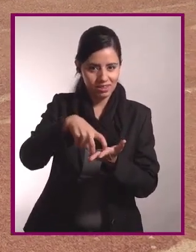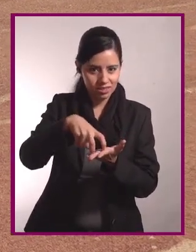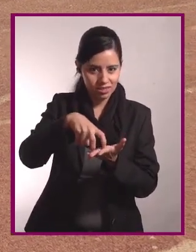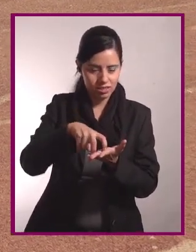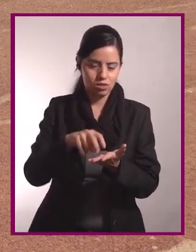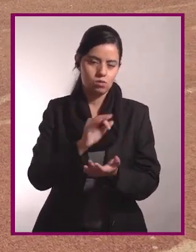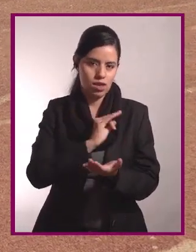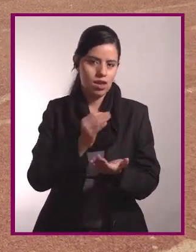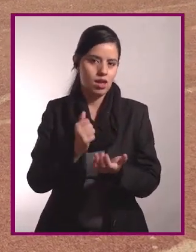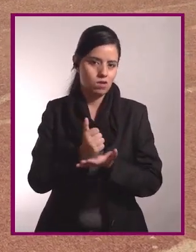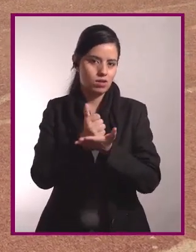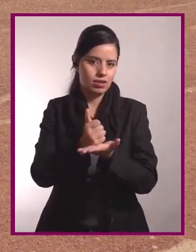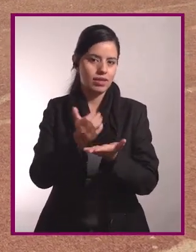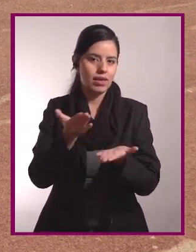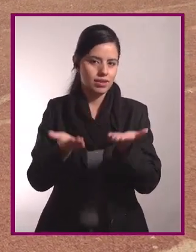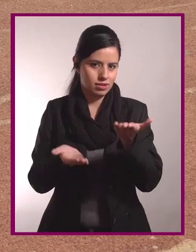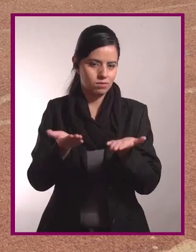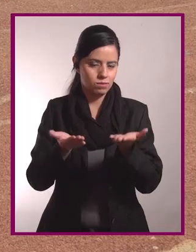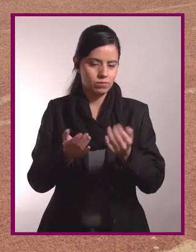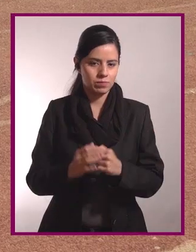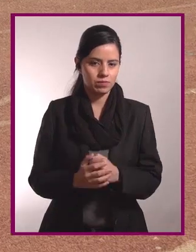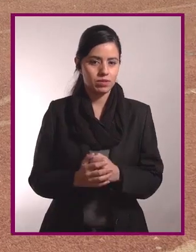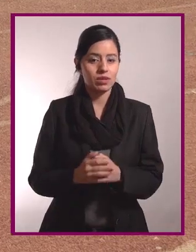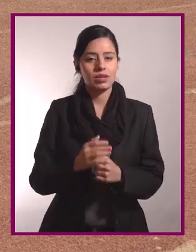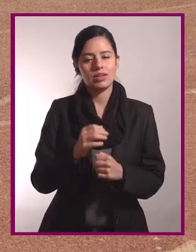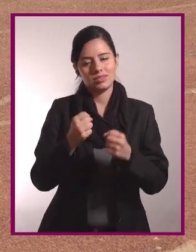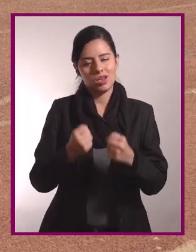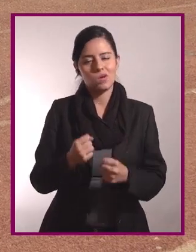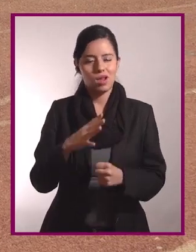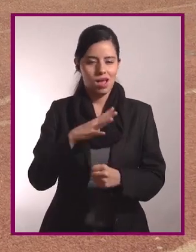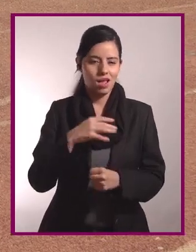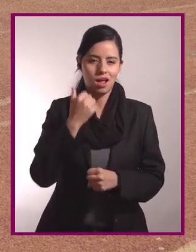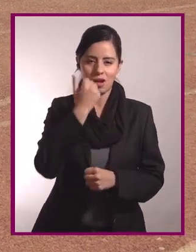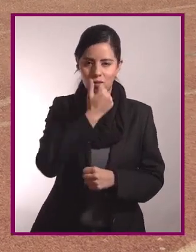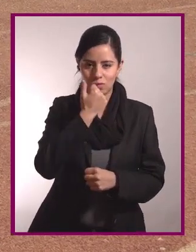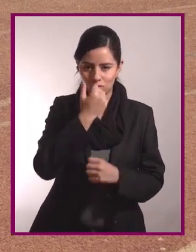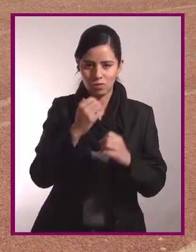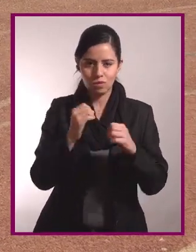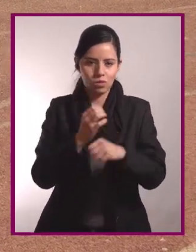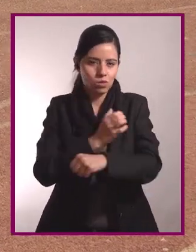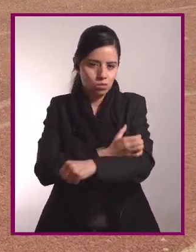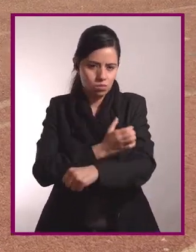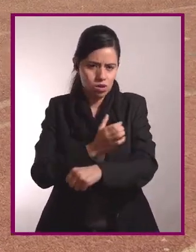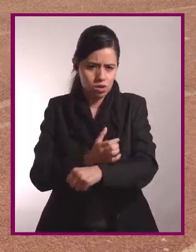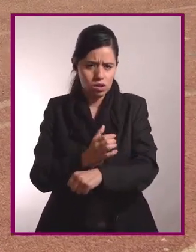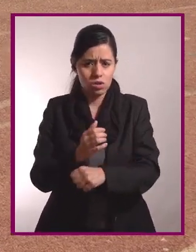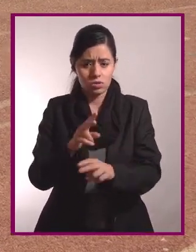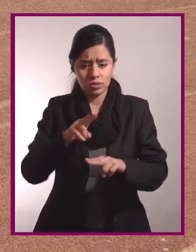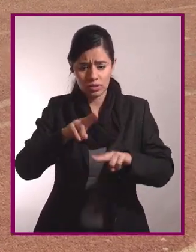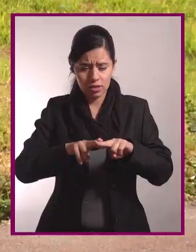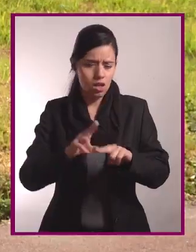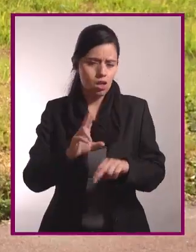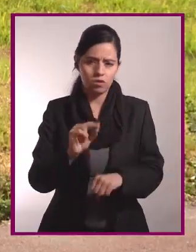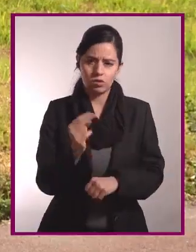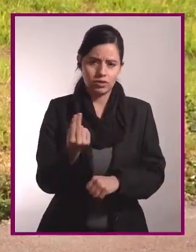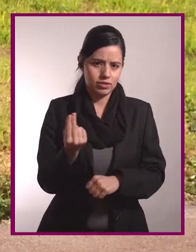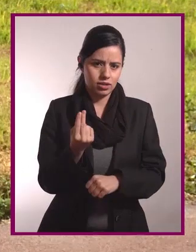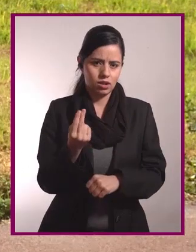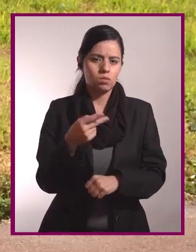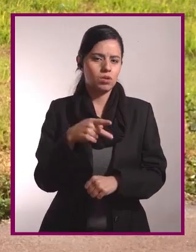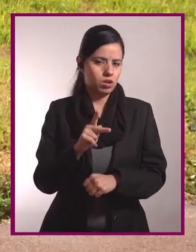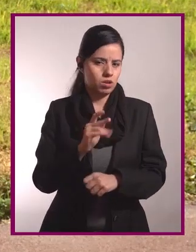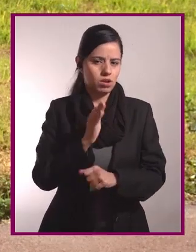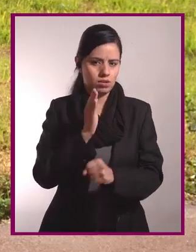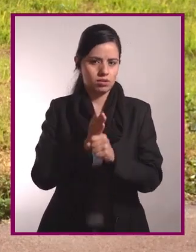con sentadilla, para darnos equilibrio. Seguramente habrá alumnos, habrá compañeros que